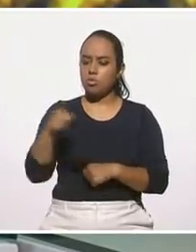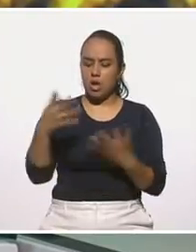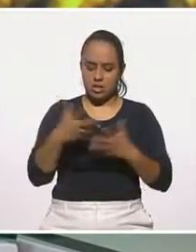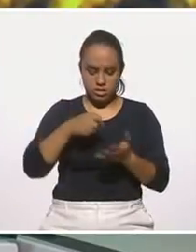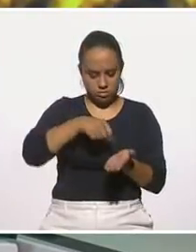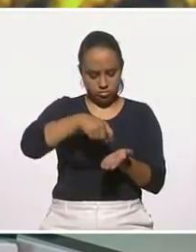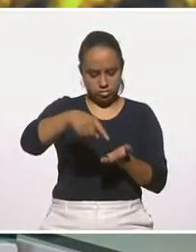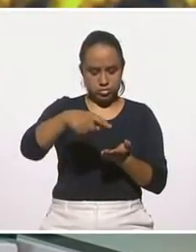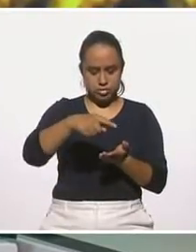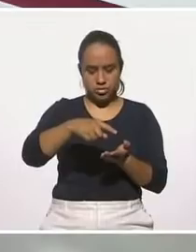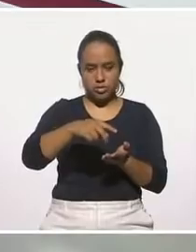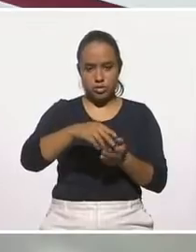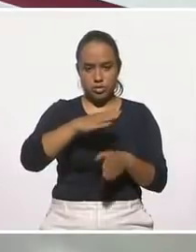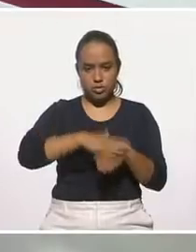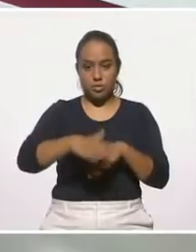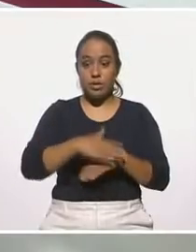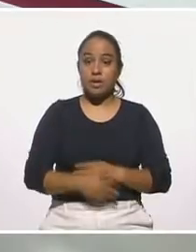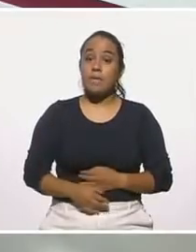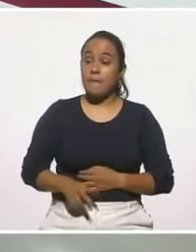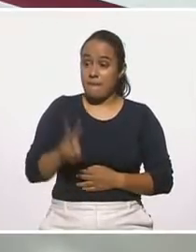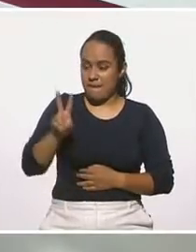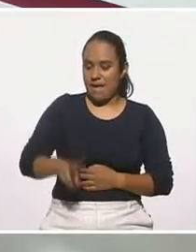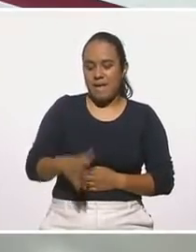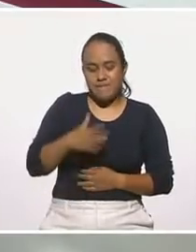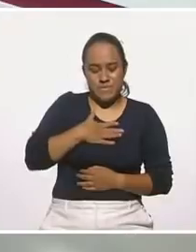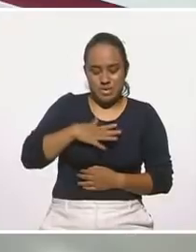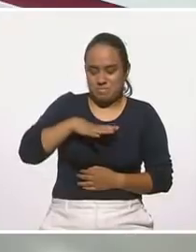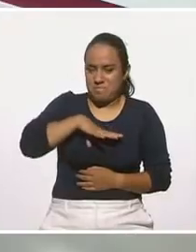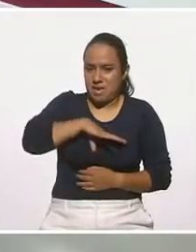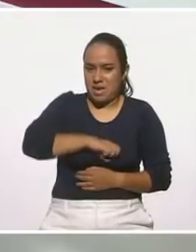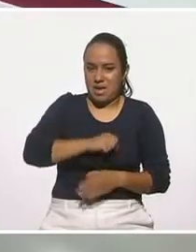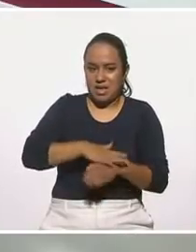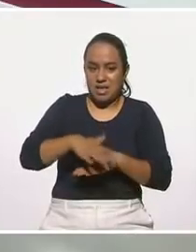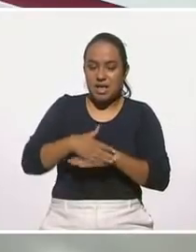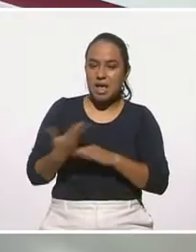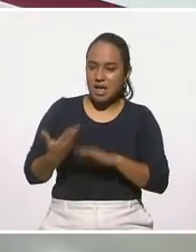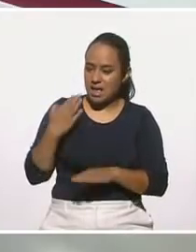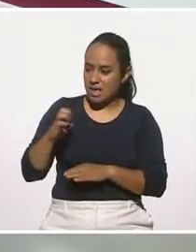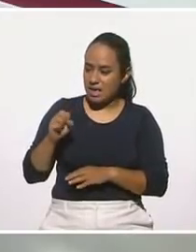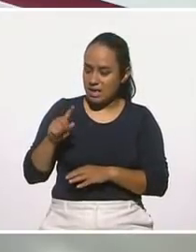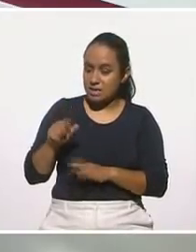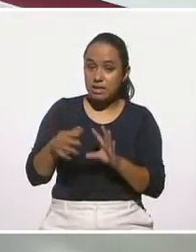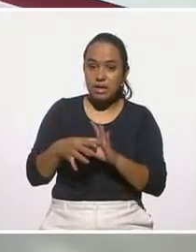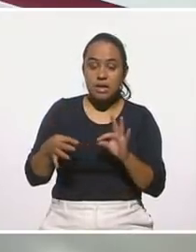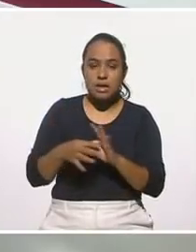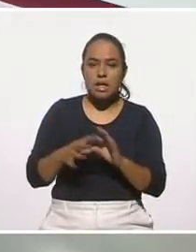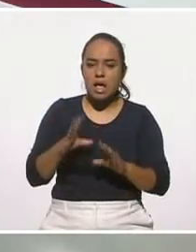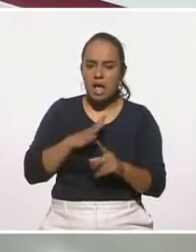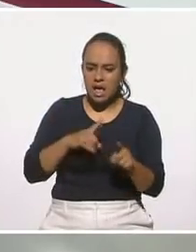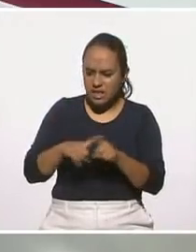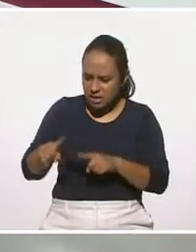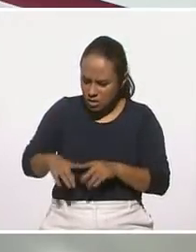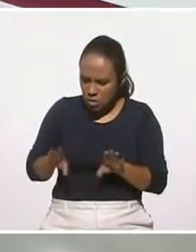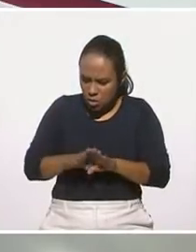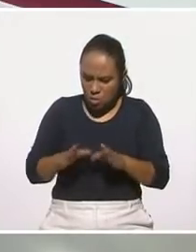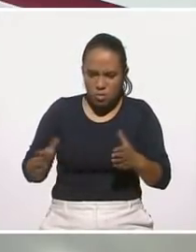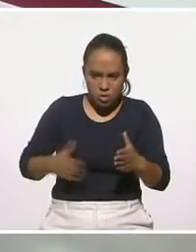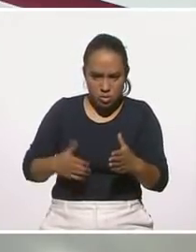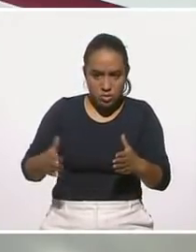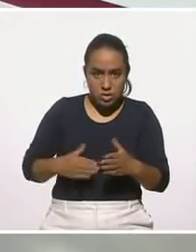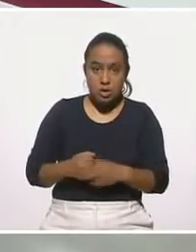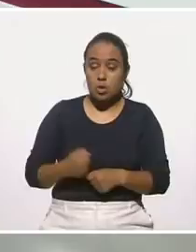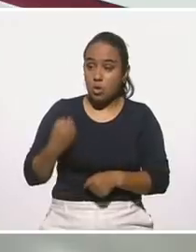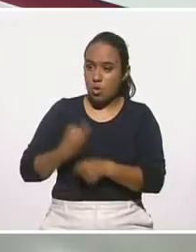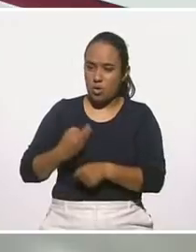Yo personalmente fascina el nopal. Y justo hace un momento, Estela, nos mencionabas que hay diferentes formas como de prepararlos. Y aquí